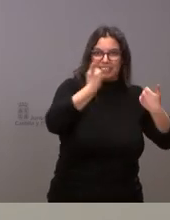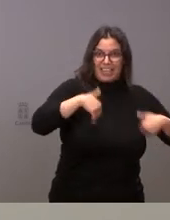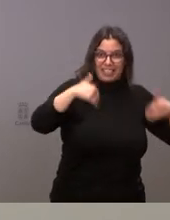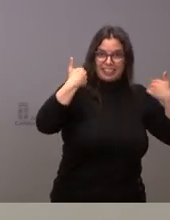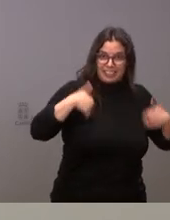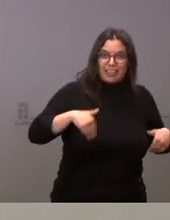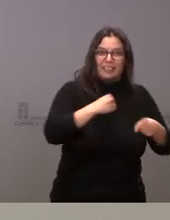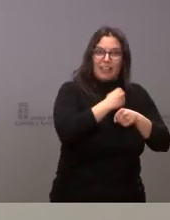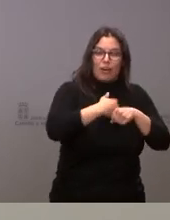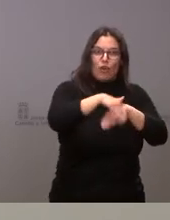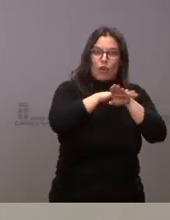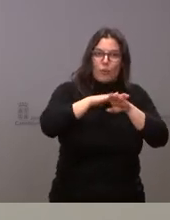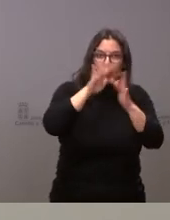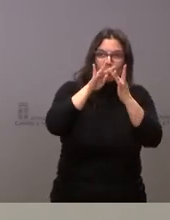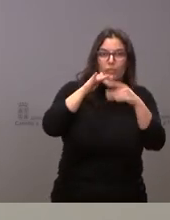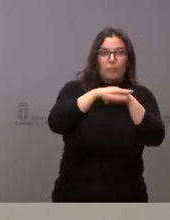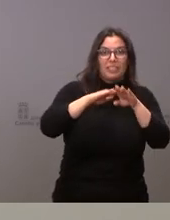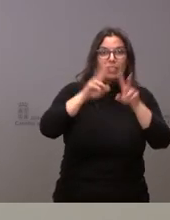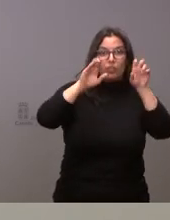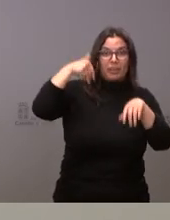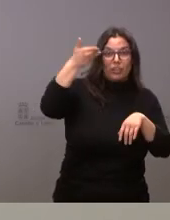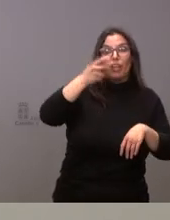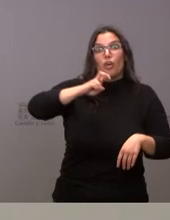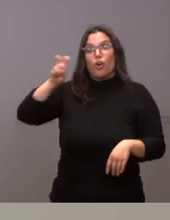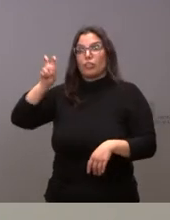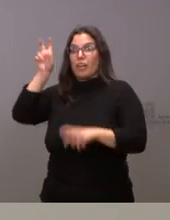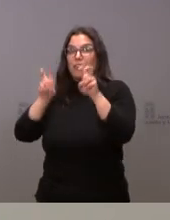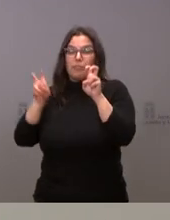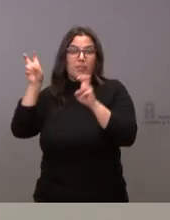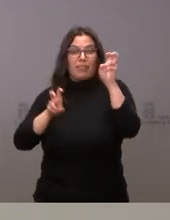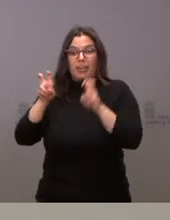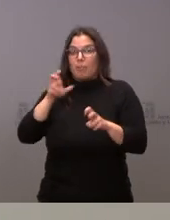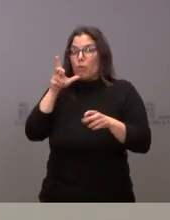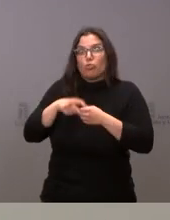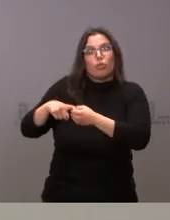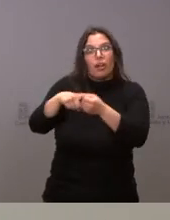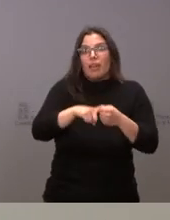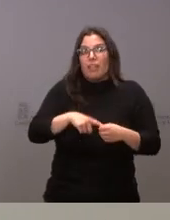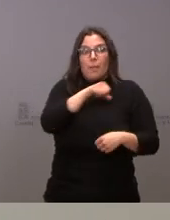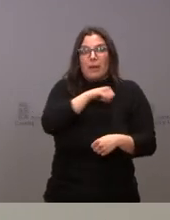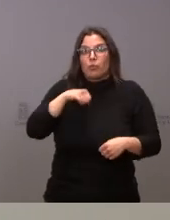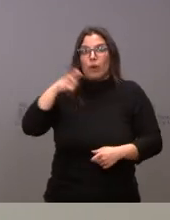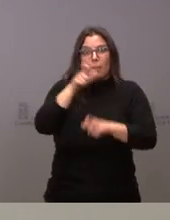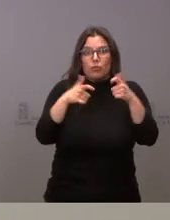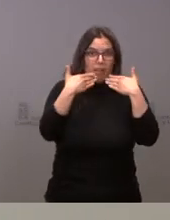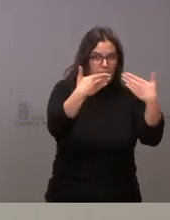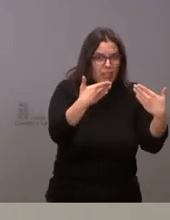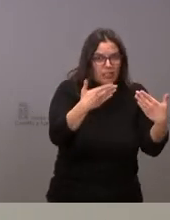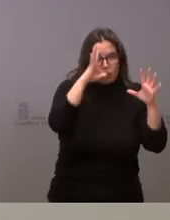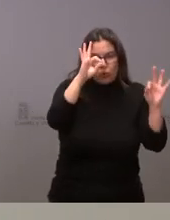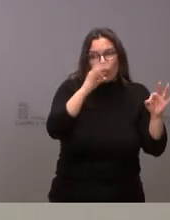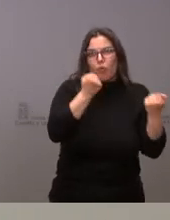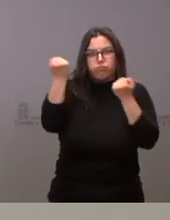trabajo que puede hacer el gobierno y del ministerio de los notos exteriores y otros han venido como consecuencia del esfuerzo de la solidaridad de muchas personas que agradecemos y también como